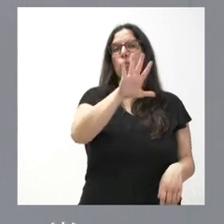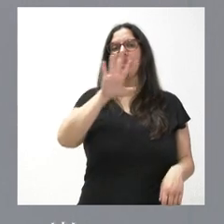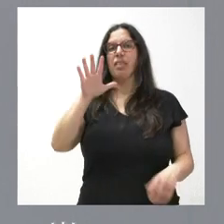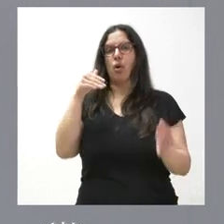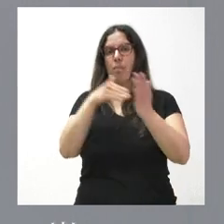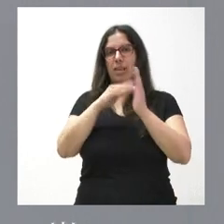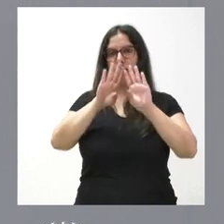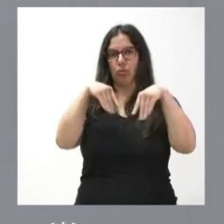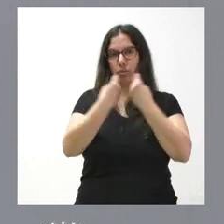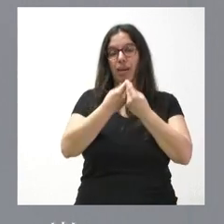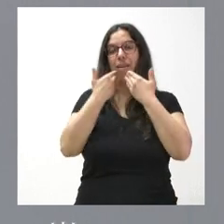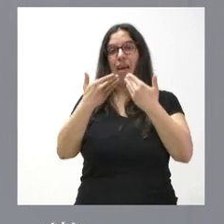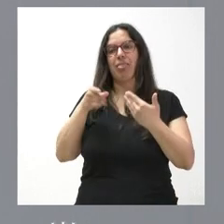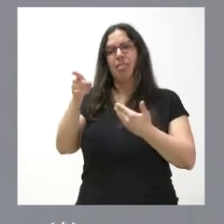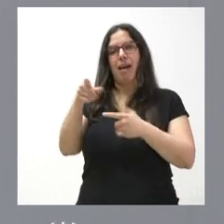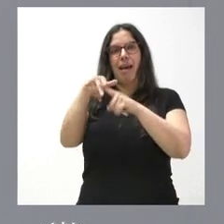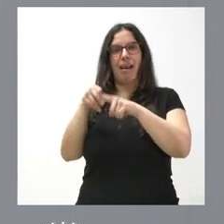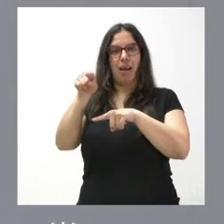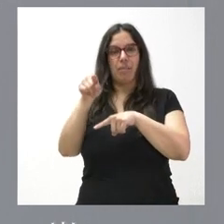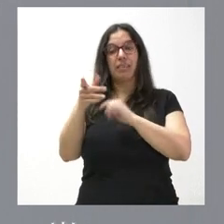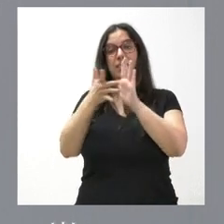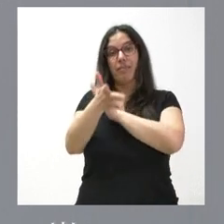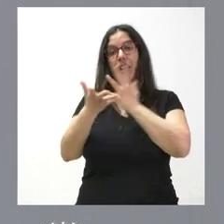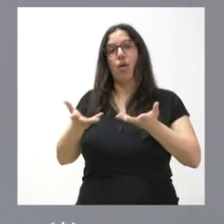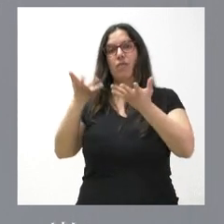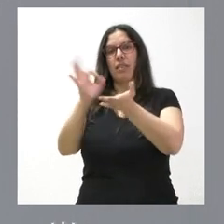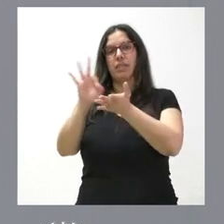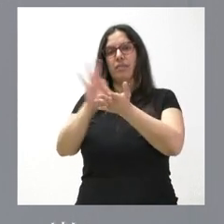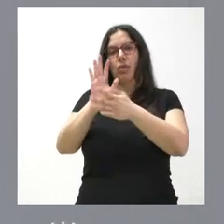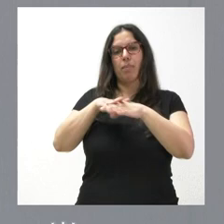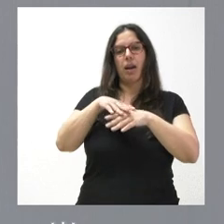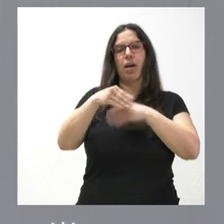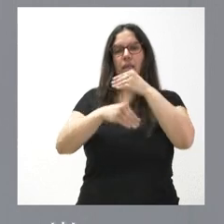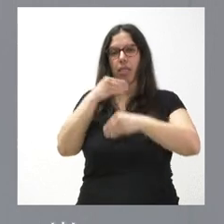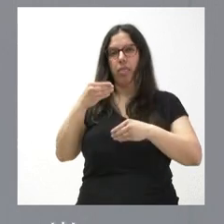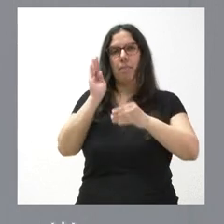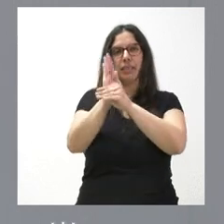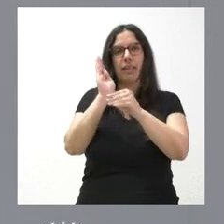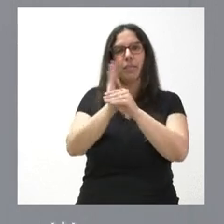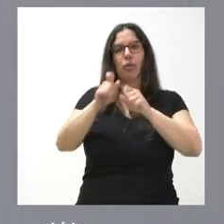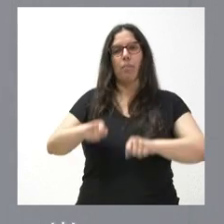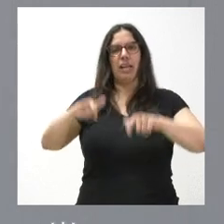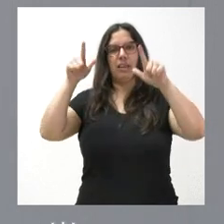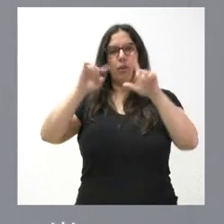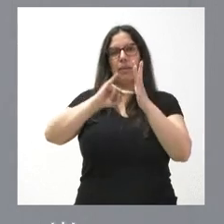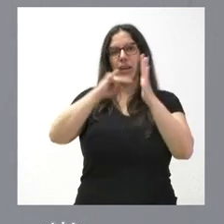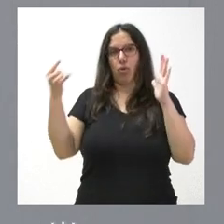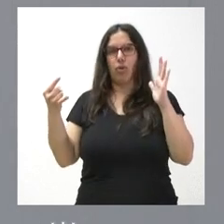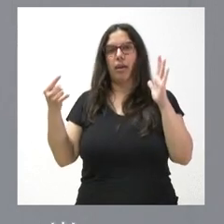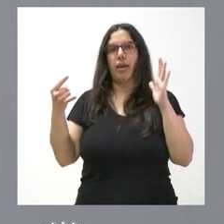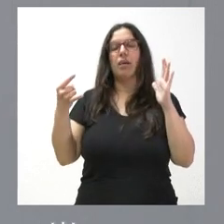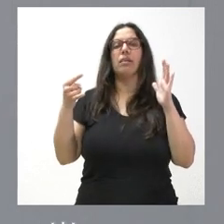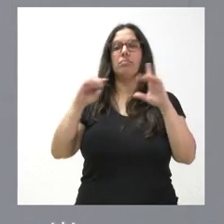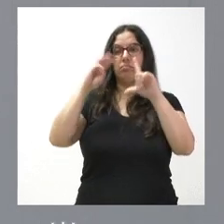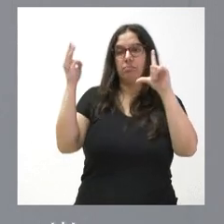.000 a través de este instrumento, prestando los servicios necesarios para la operación y el mantenimiento de esta plataforma tecnológica mediante la